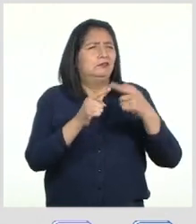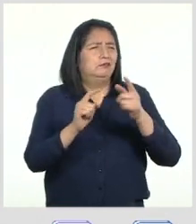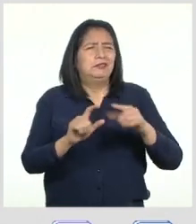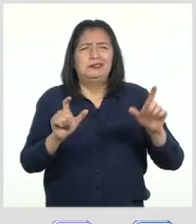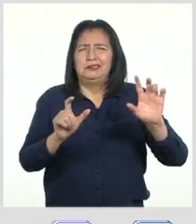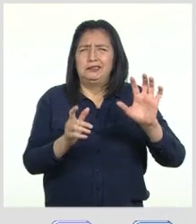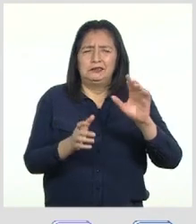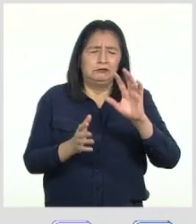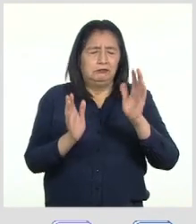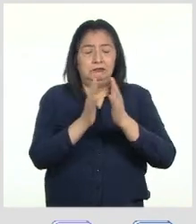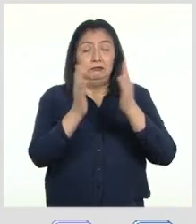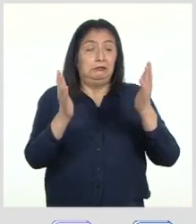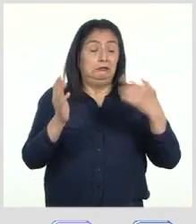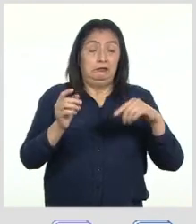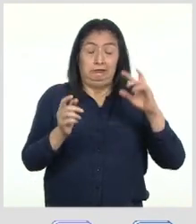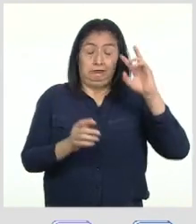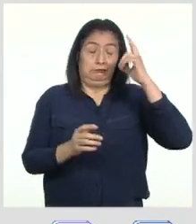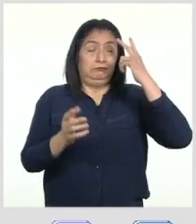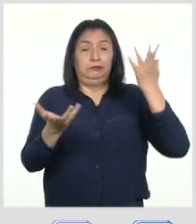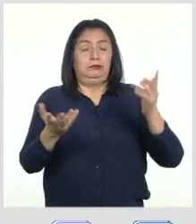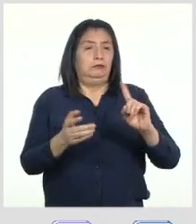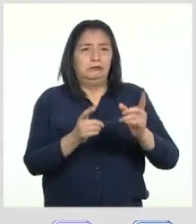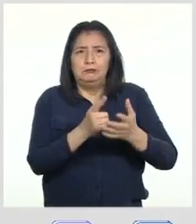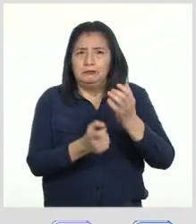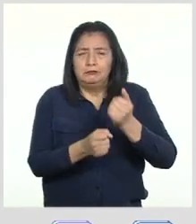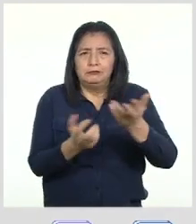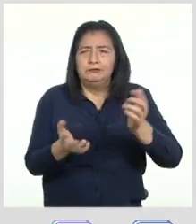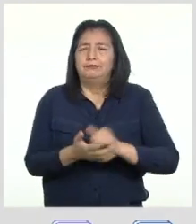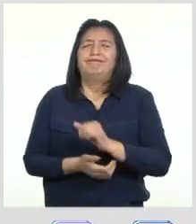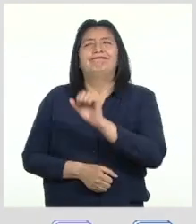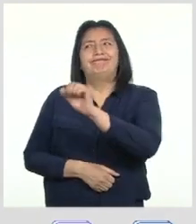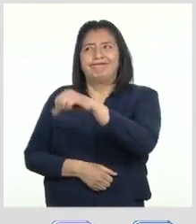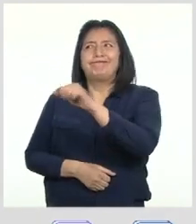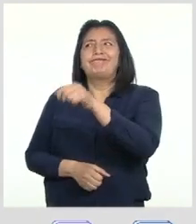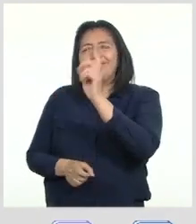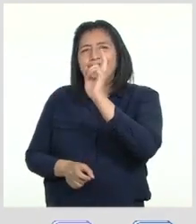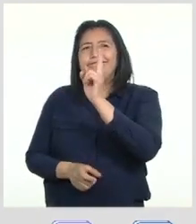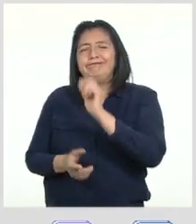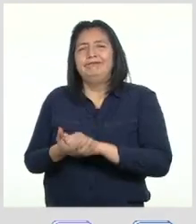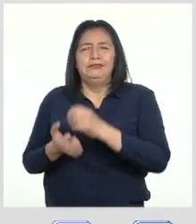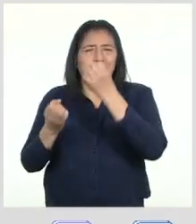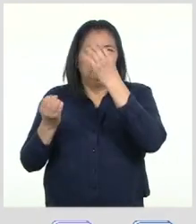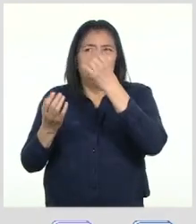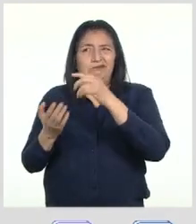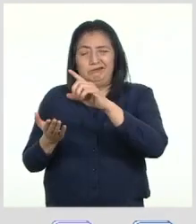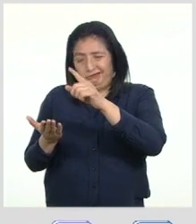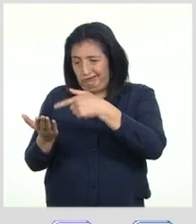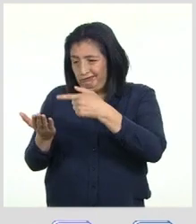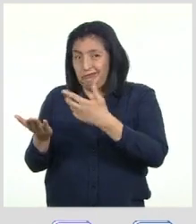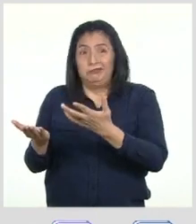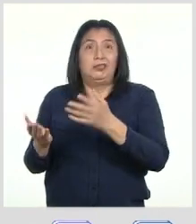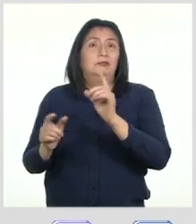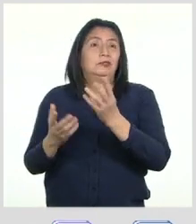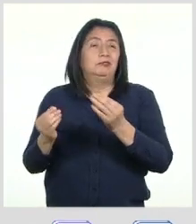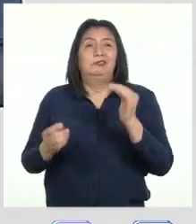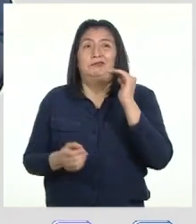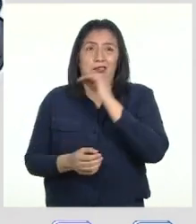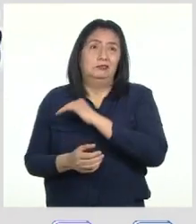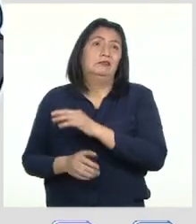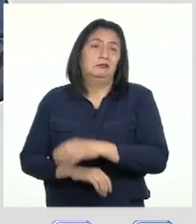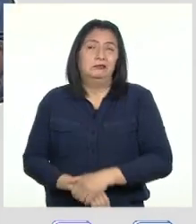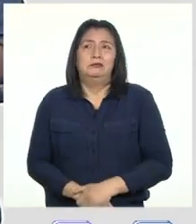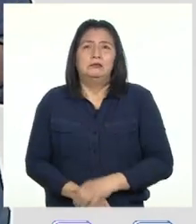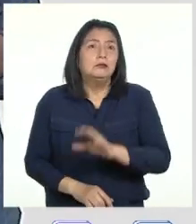todo resulta confuso y poco confiable Así es, profesora, la información que nos llega muchas veces es falsa